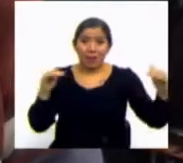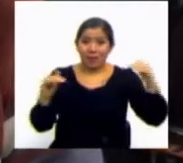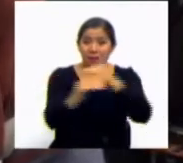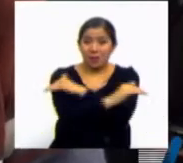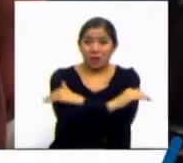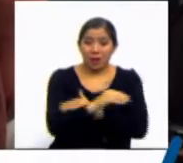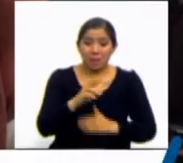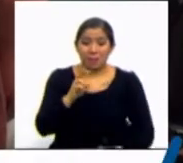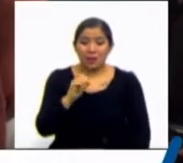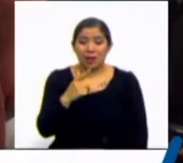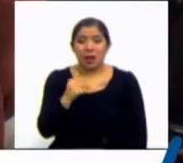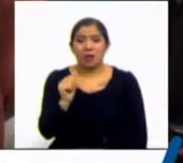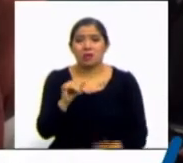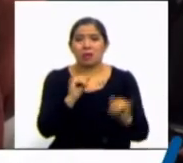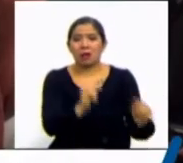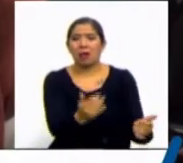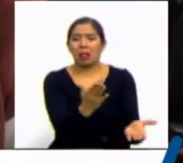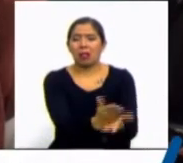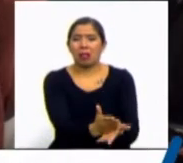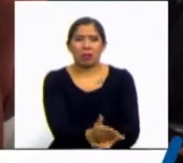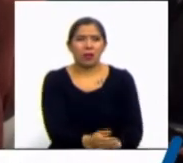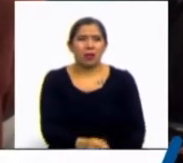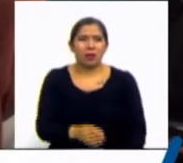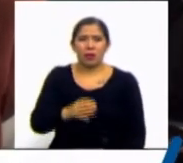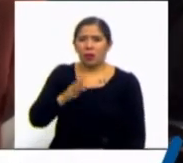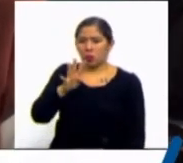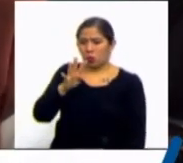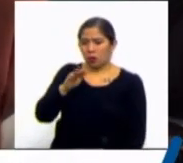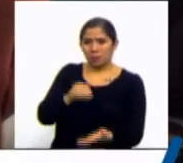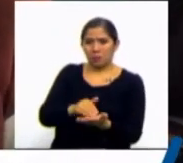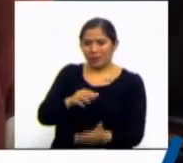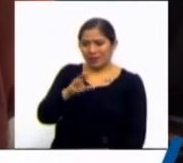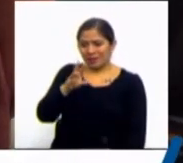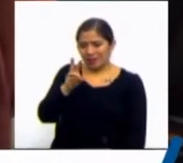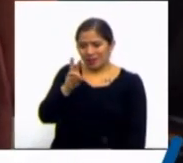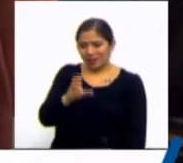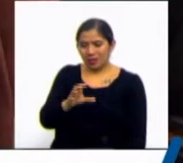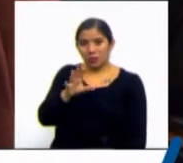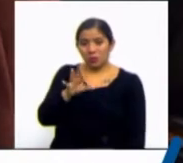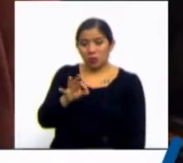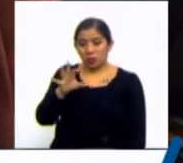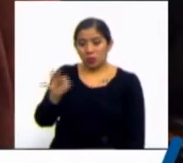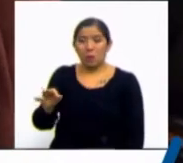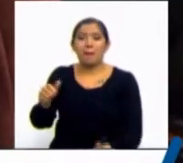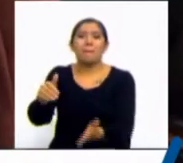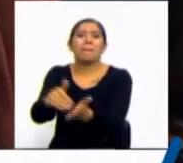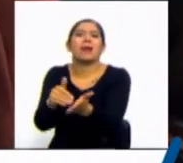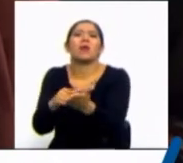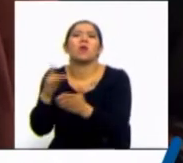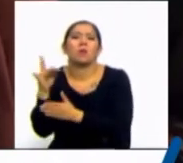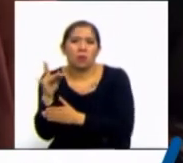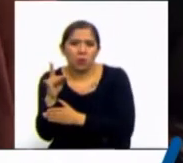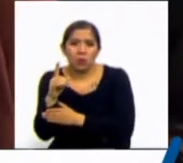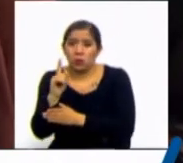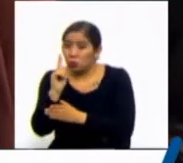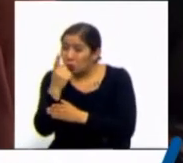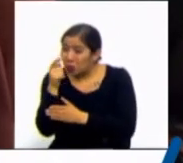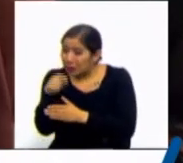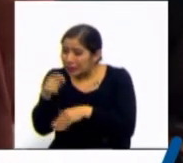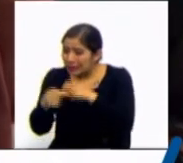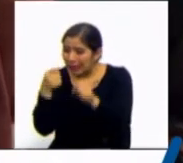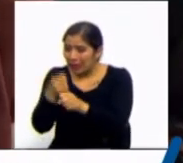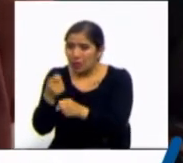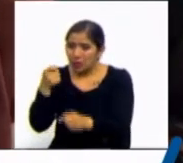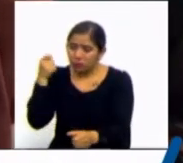4.769 millones de bolivianos, solamente la inversión ha destinado para esta gestión